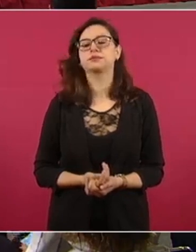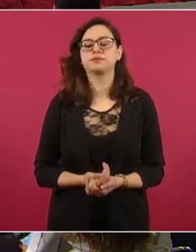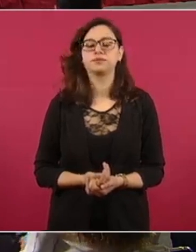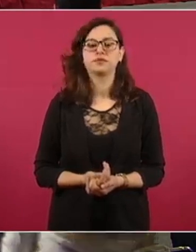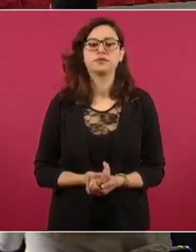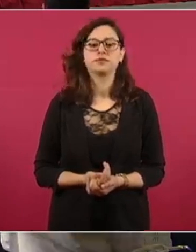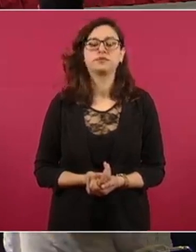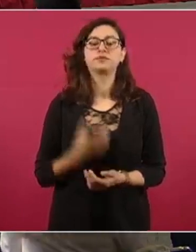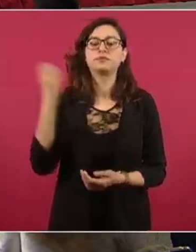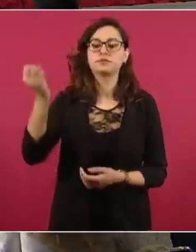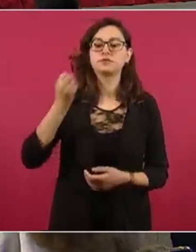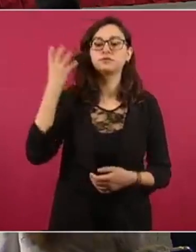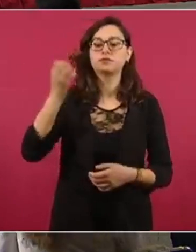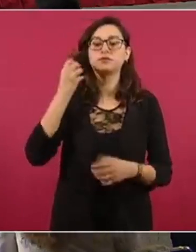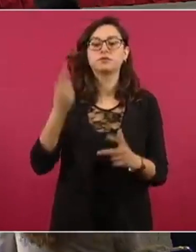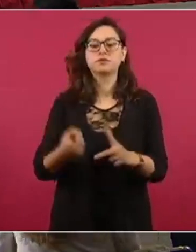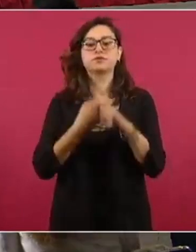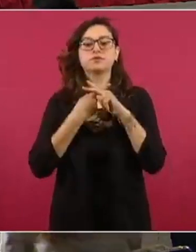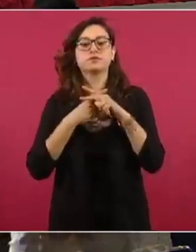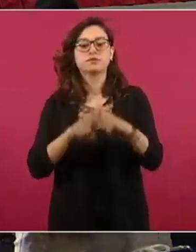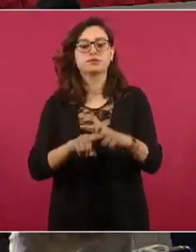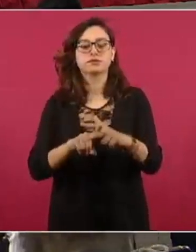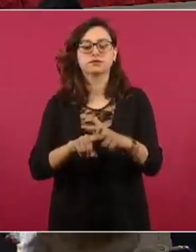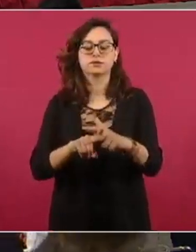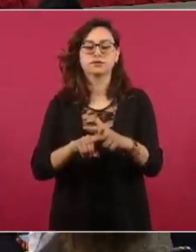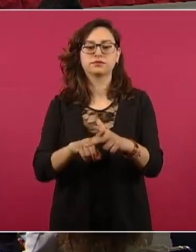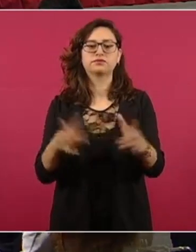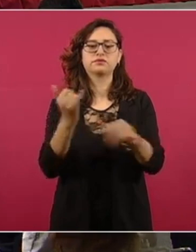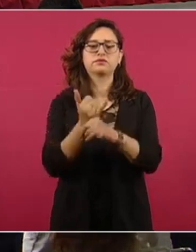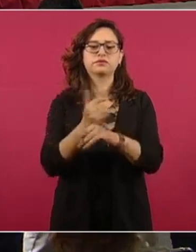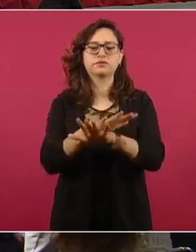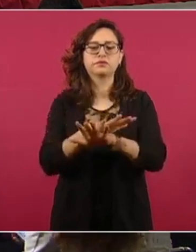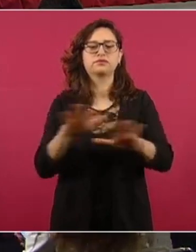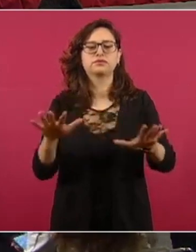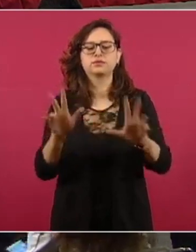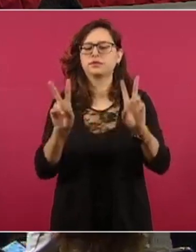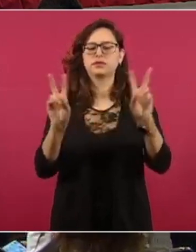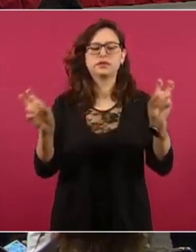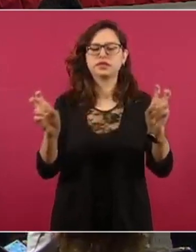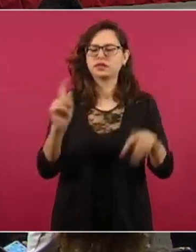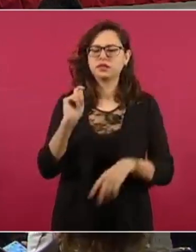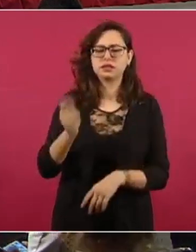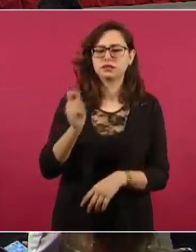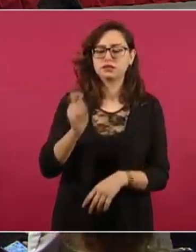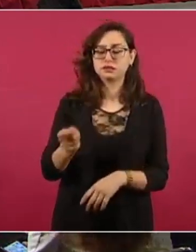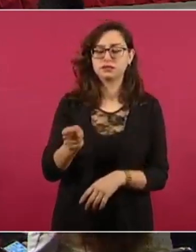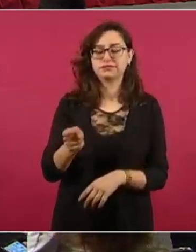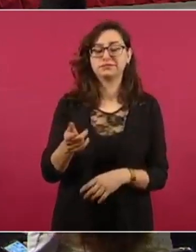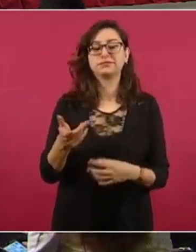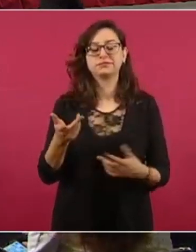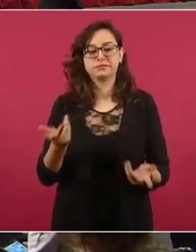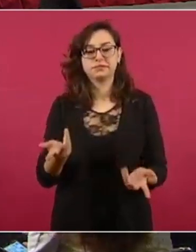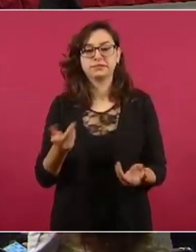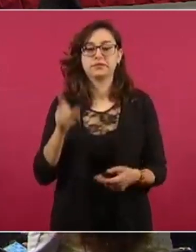con un informe sobre lo sucedido en